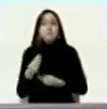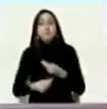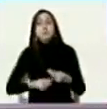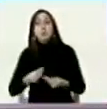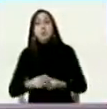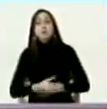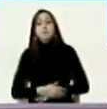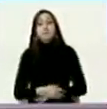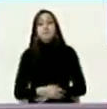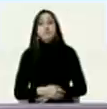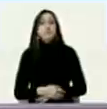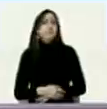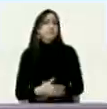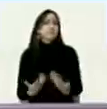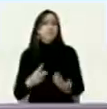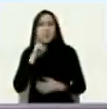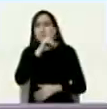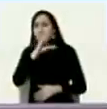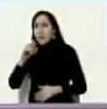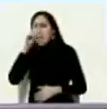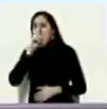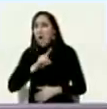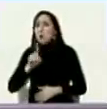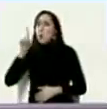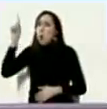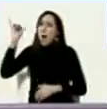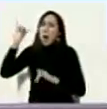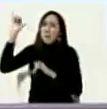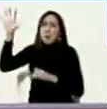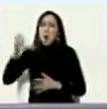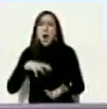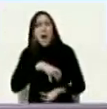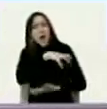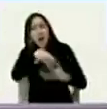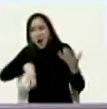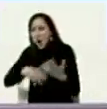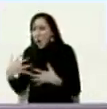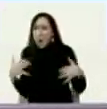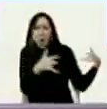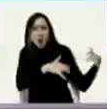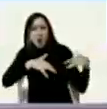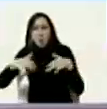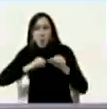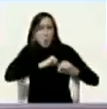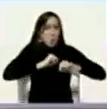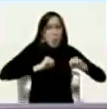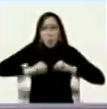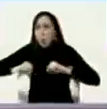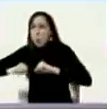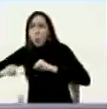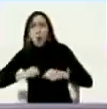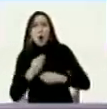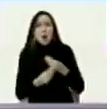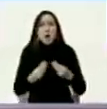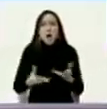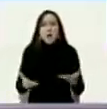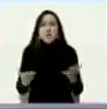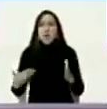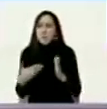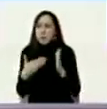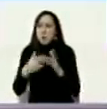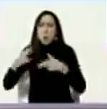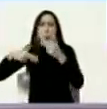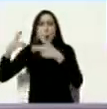y que sucedió en 20 años en Afganistán guerra bombardeo destrucción bombas